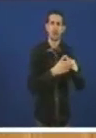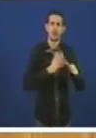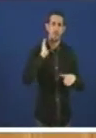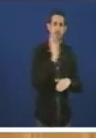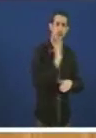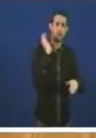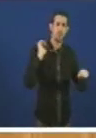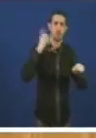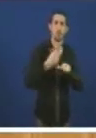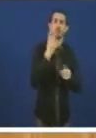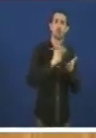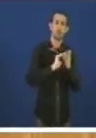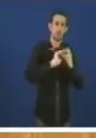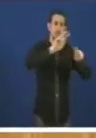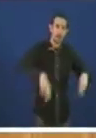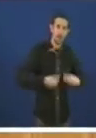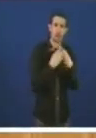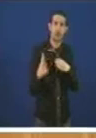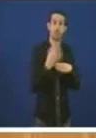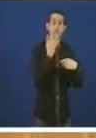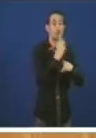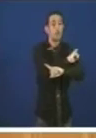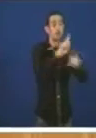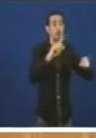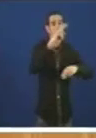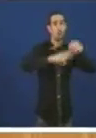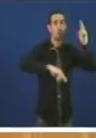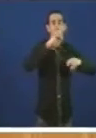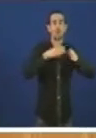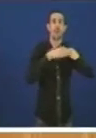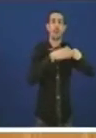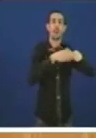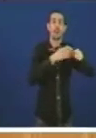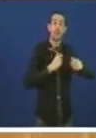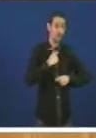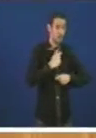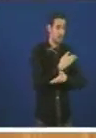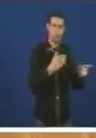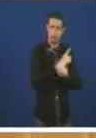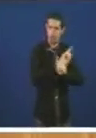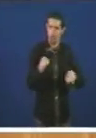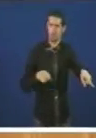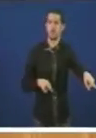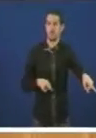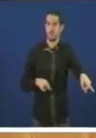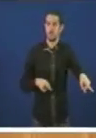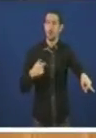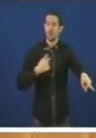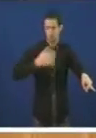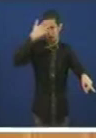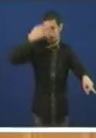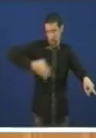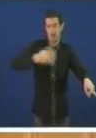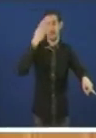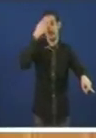reconversións e con un veto para a construcción naval civil. señorías estou plenamente convencida